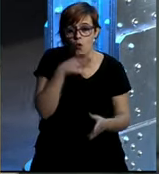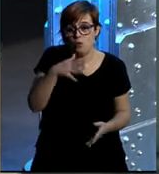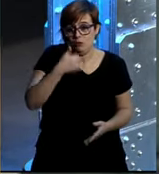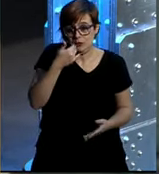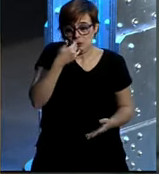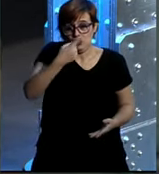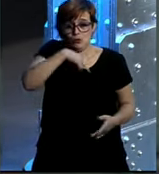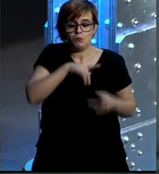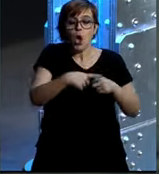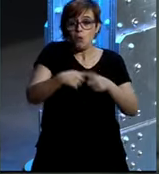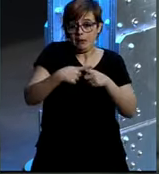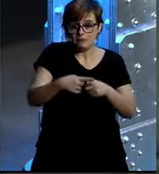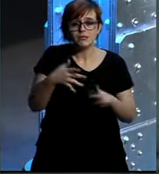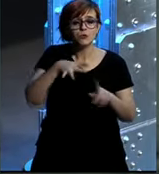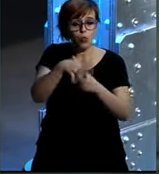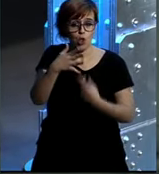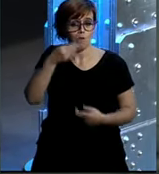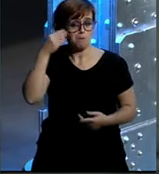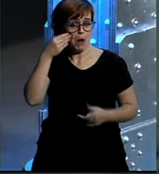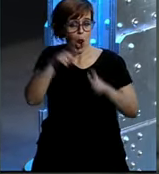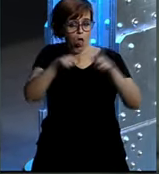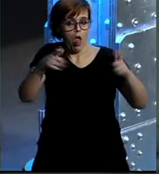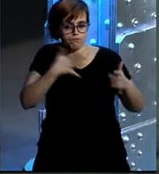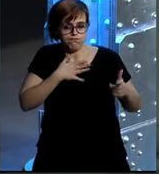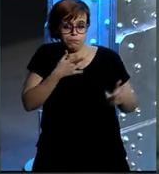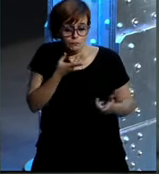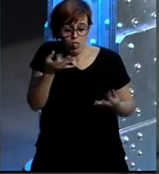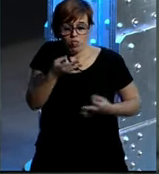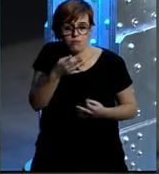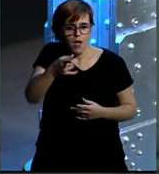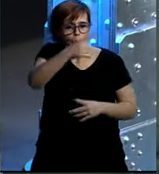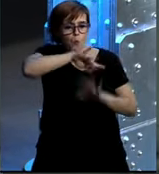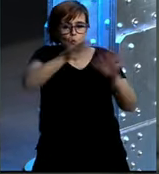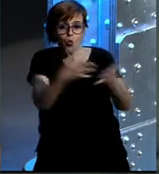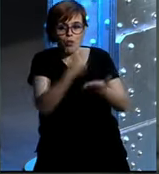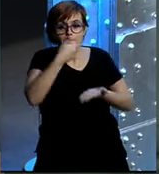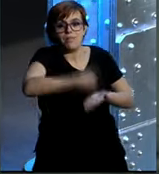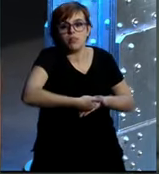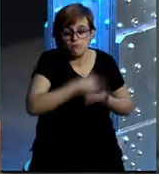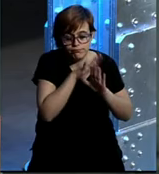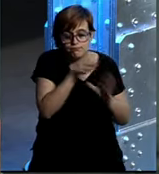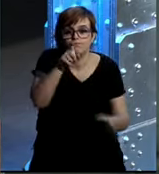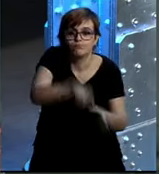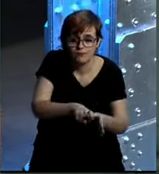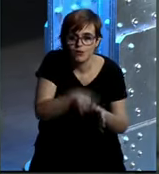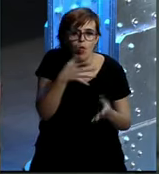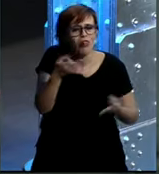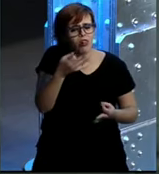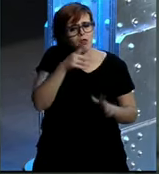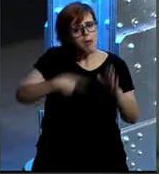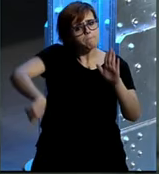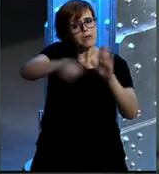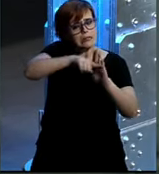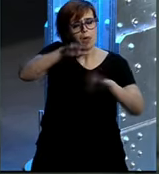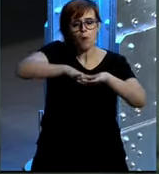una manera muy honesta, comparto con vosotros, es el caso de L'Oreal, ¿no? Entonces empezamos fundamentalmente porque teníamos que estar ahí para ganar más credibilidad, para estar